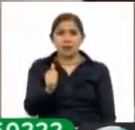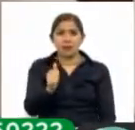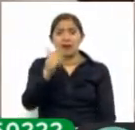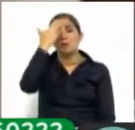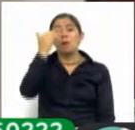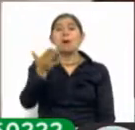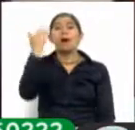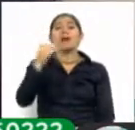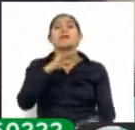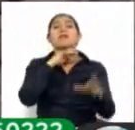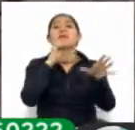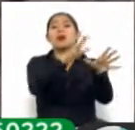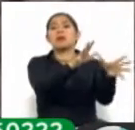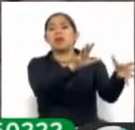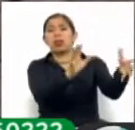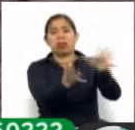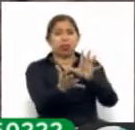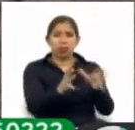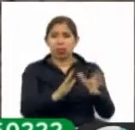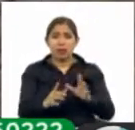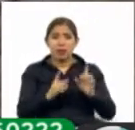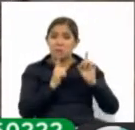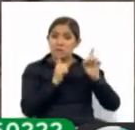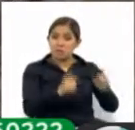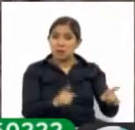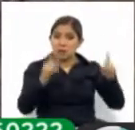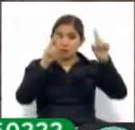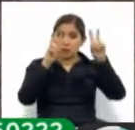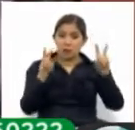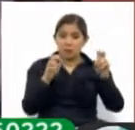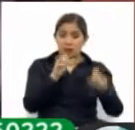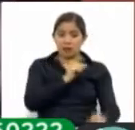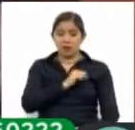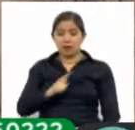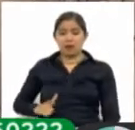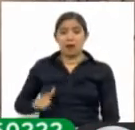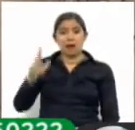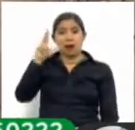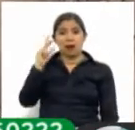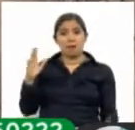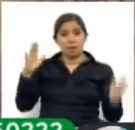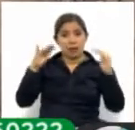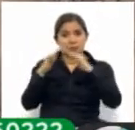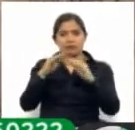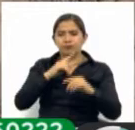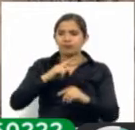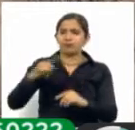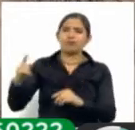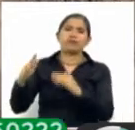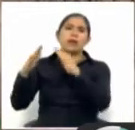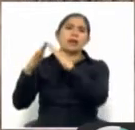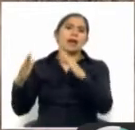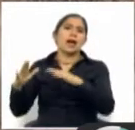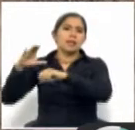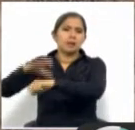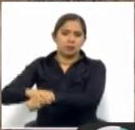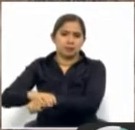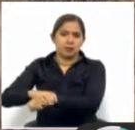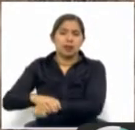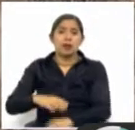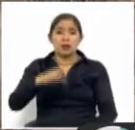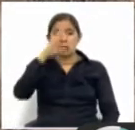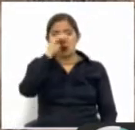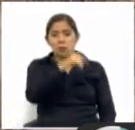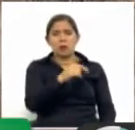Alpacoma y por el cual el alcalde de La Paz, Luis Revilla, tiene detención domiciliaria. Gutiérrez es imputado por delitos contra la salud pública.